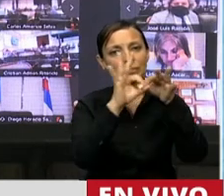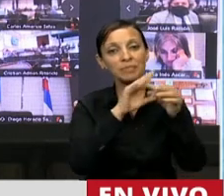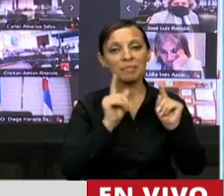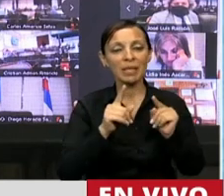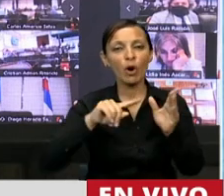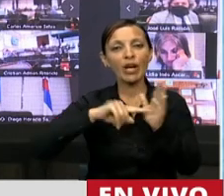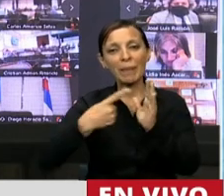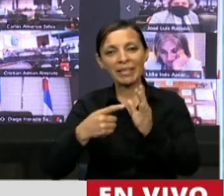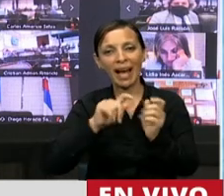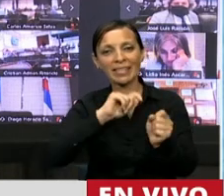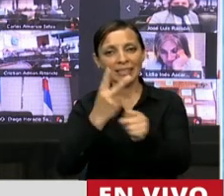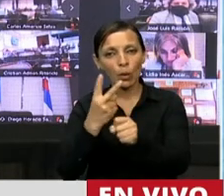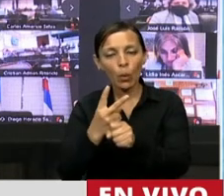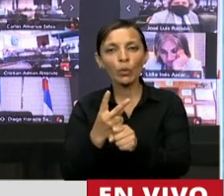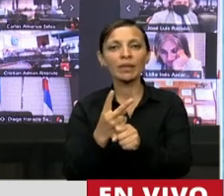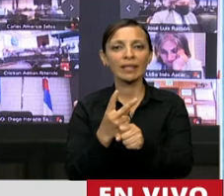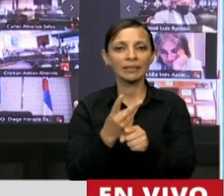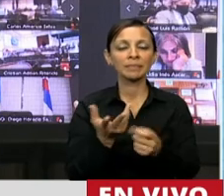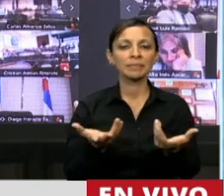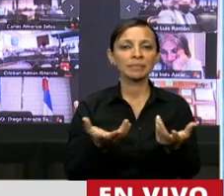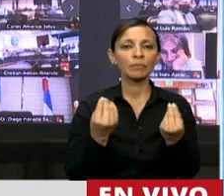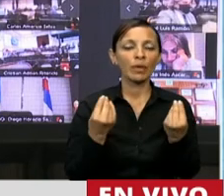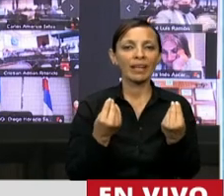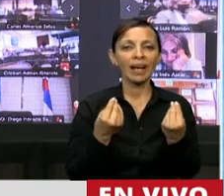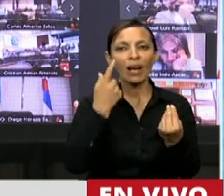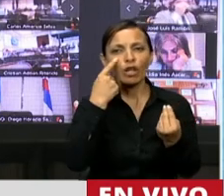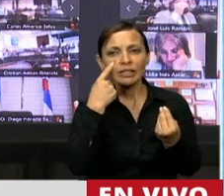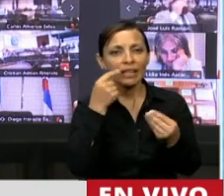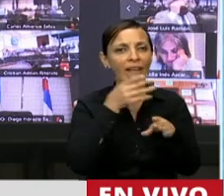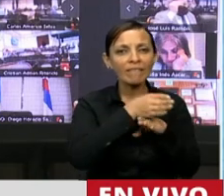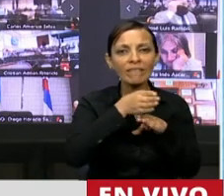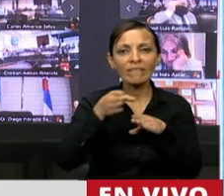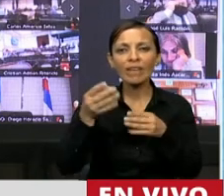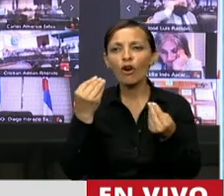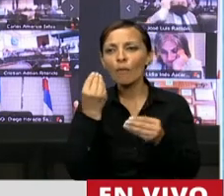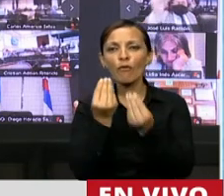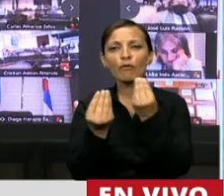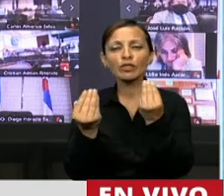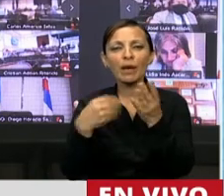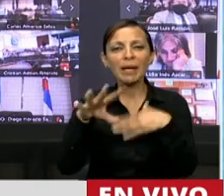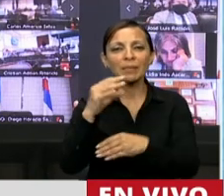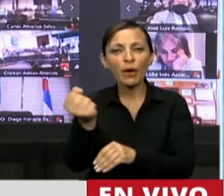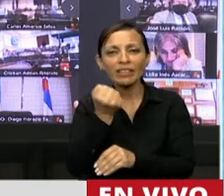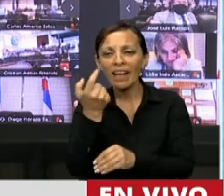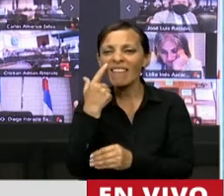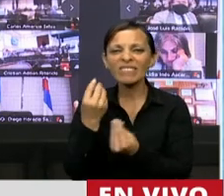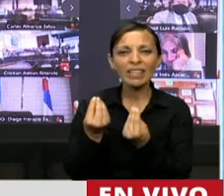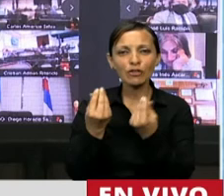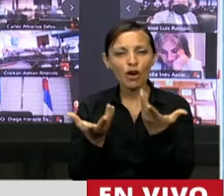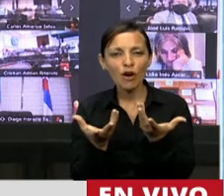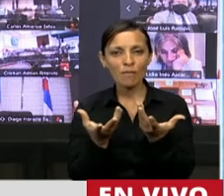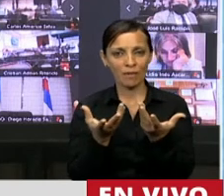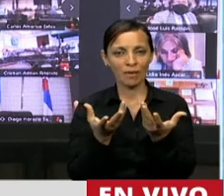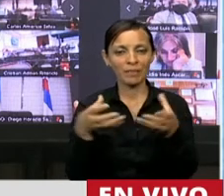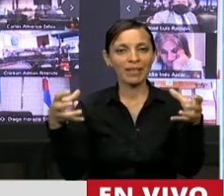alternas conociendo cada uno de los territorios, sus funcionarios más importantes desde la